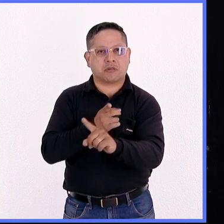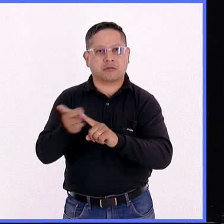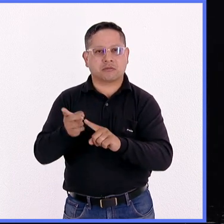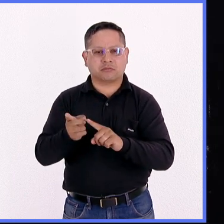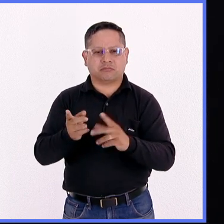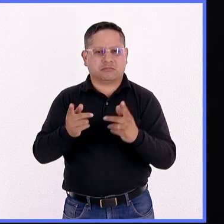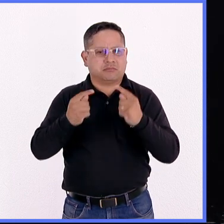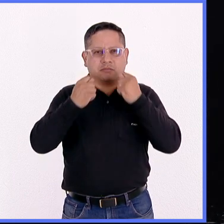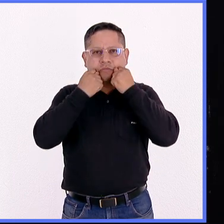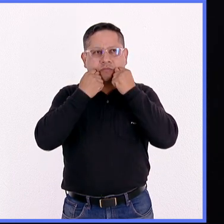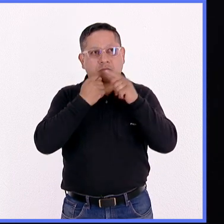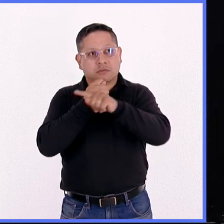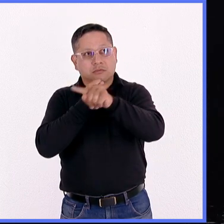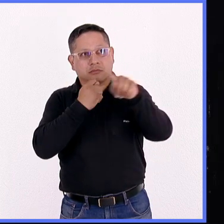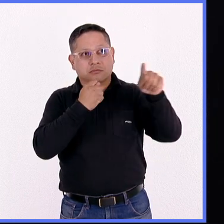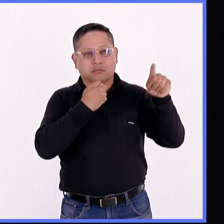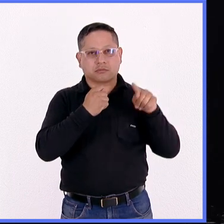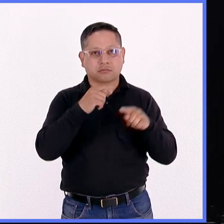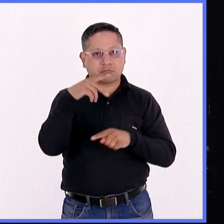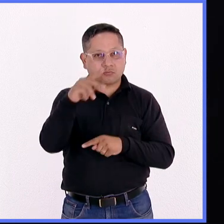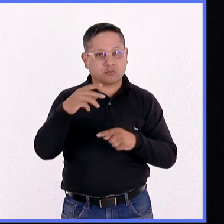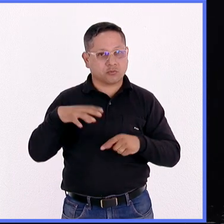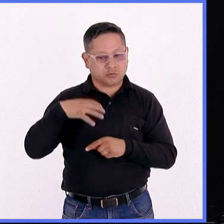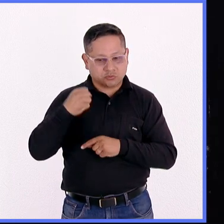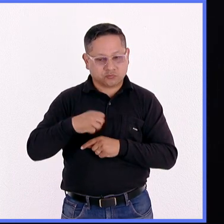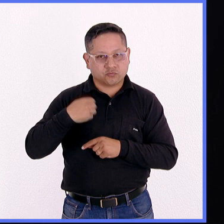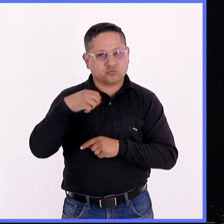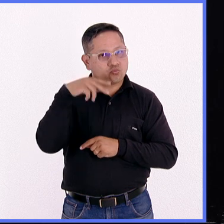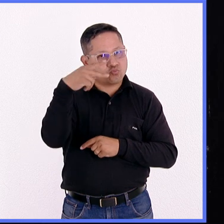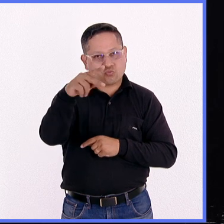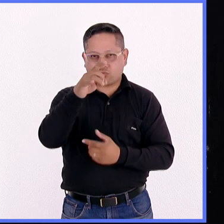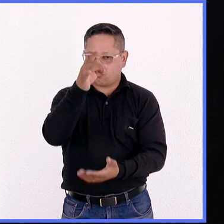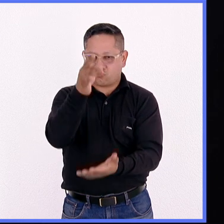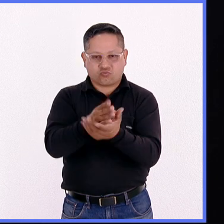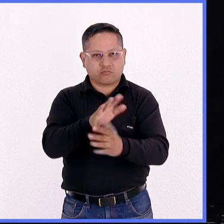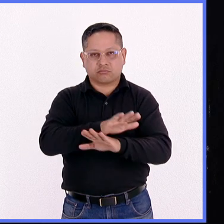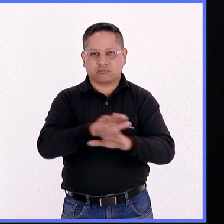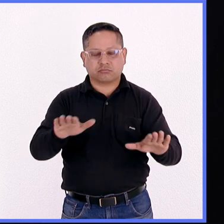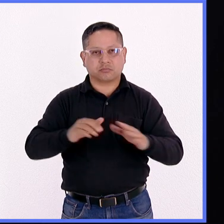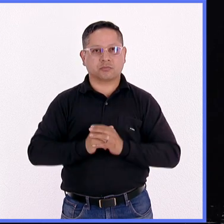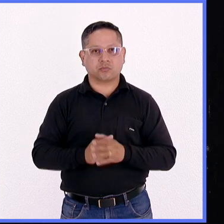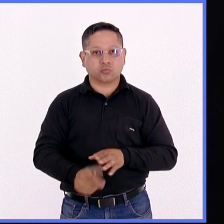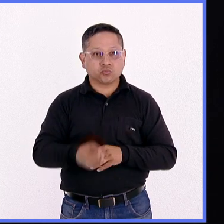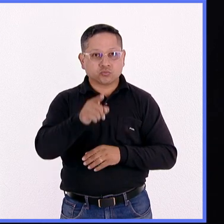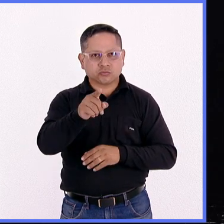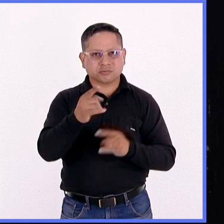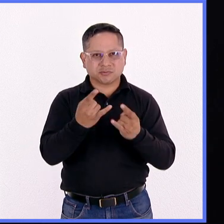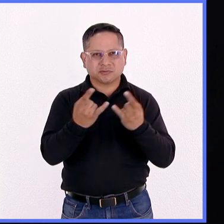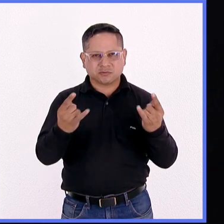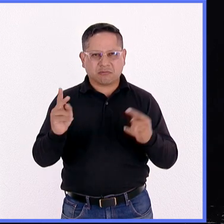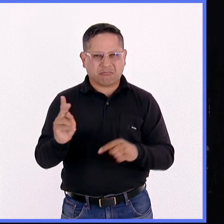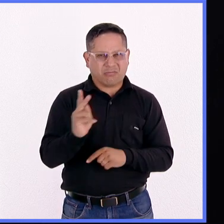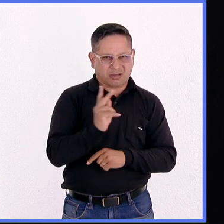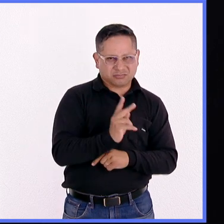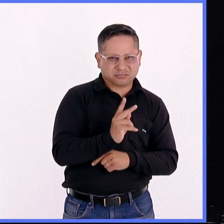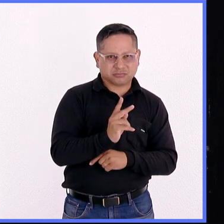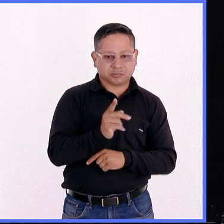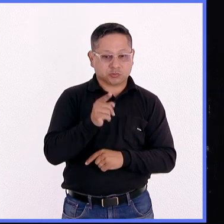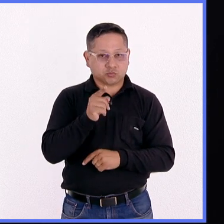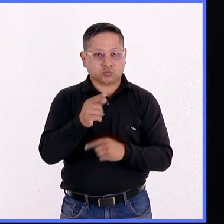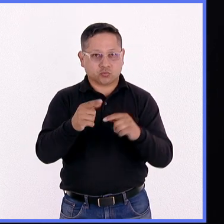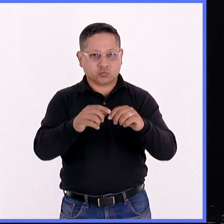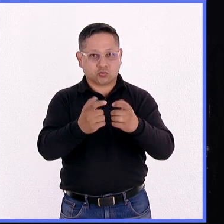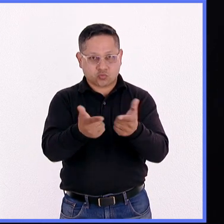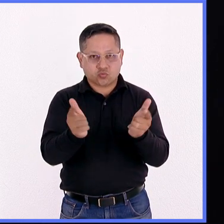grado académico. El resultado de tu esfuerzo es solo tuyo. Si vives una historia similar y formas